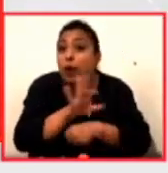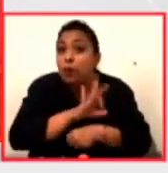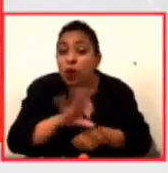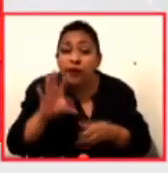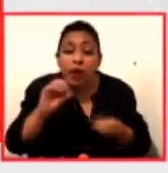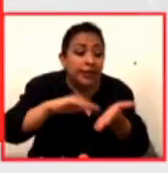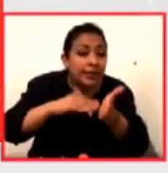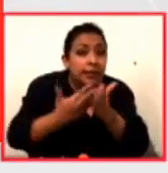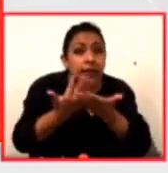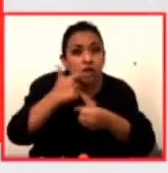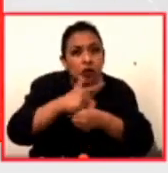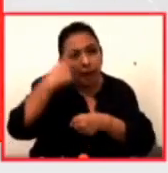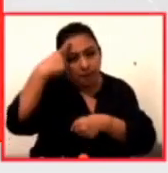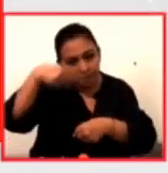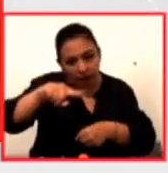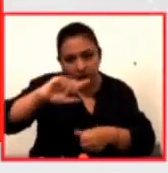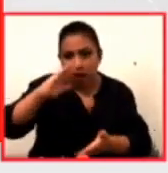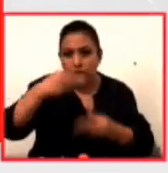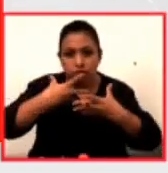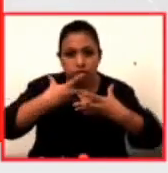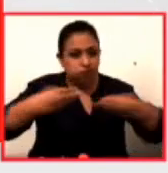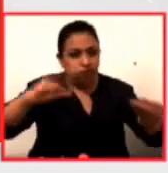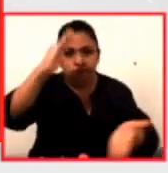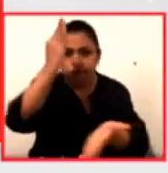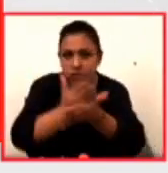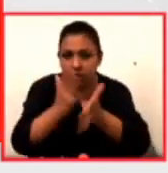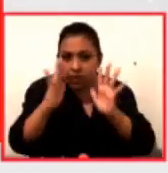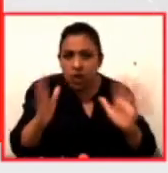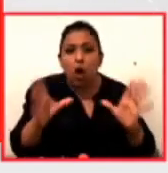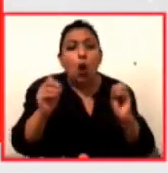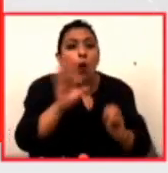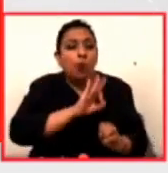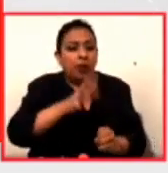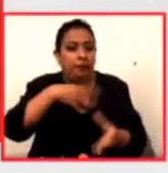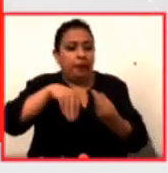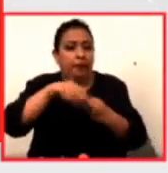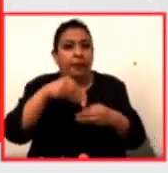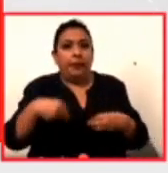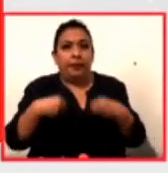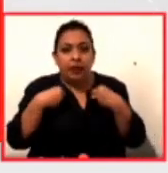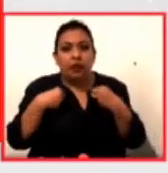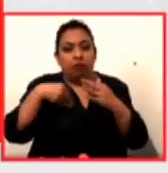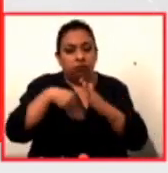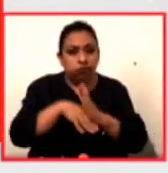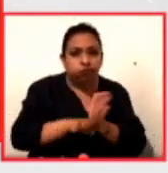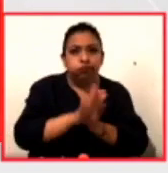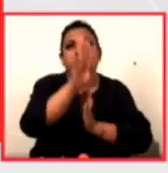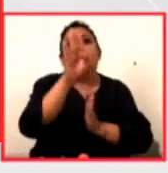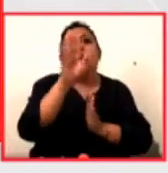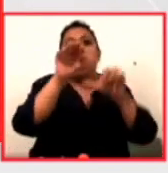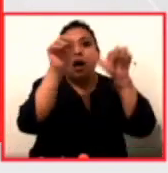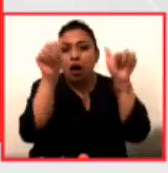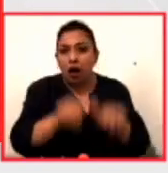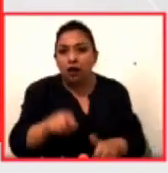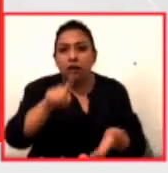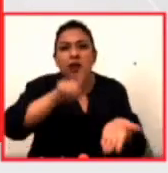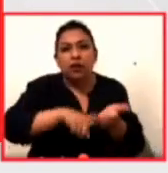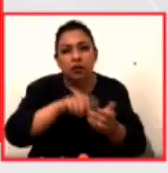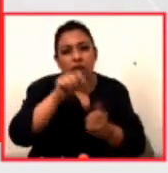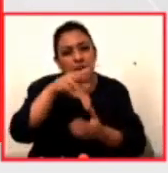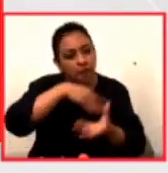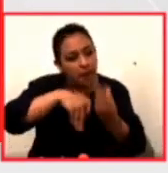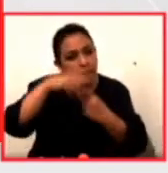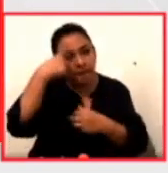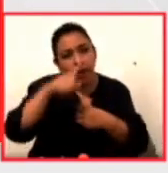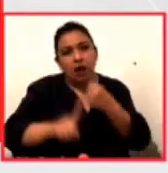para detener su proliferación, hasta las posibilidades de subsistencia, la resiliencia, el arte y los recursos internos para enfrentar la crisis.